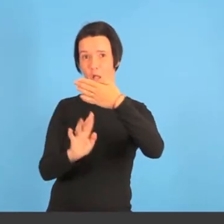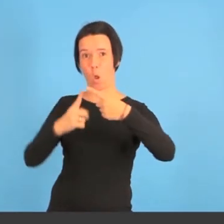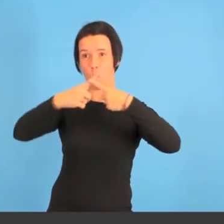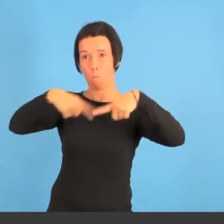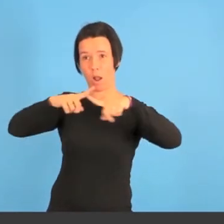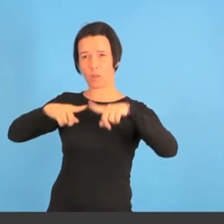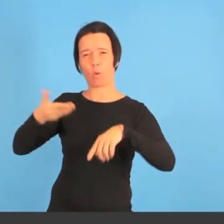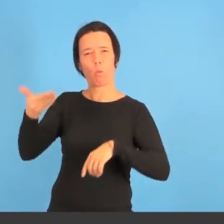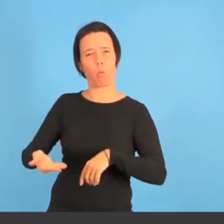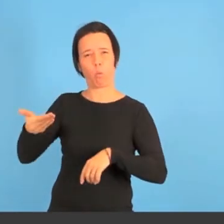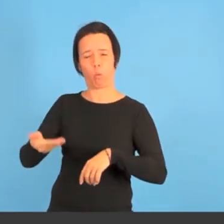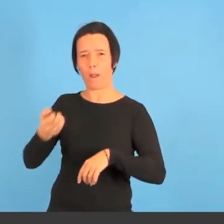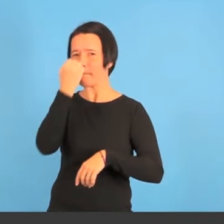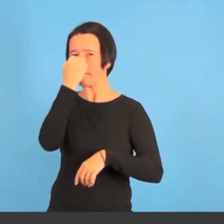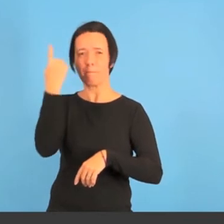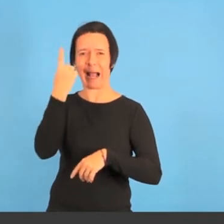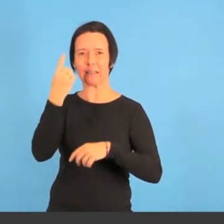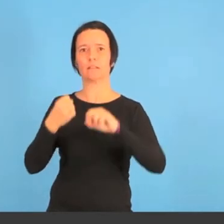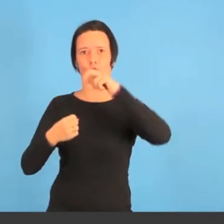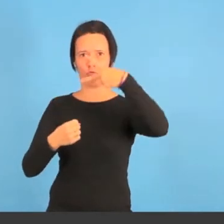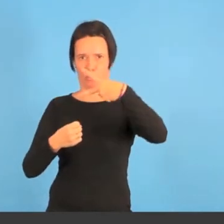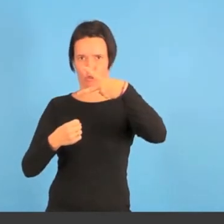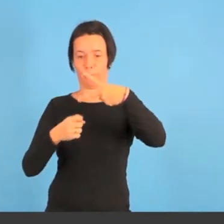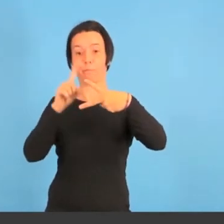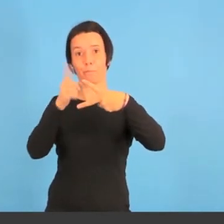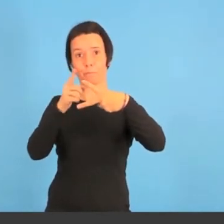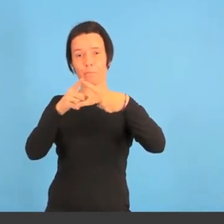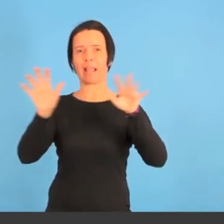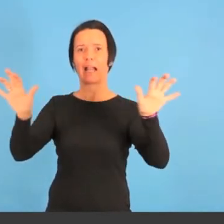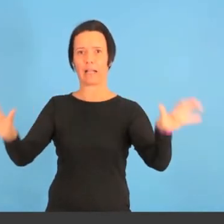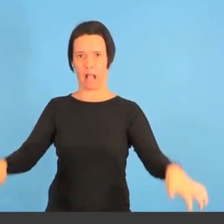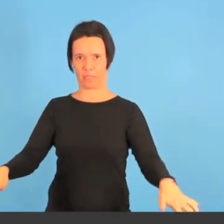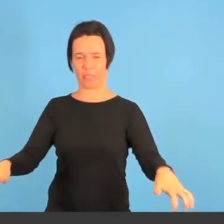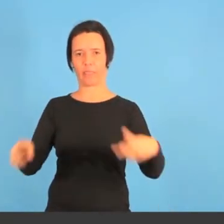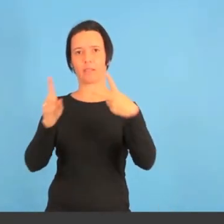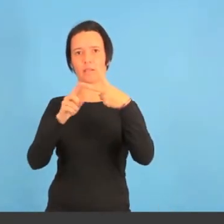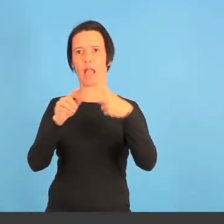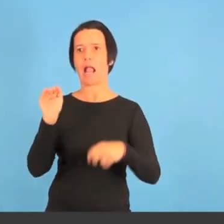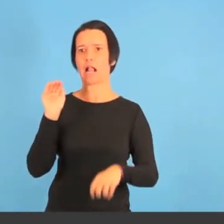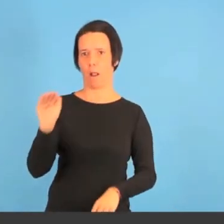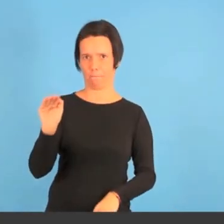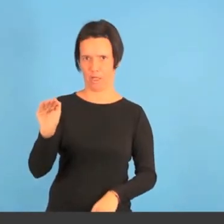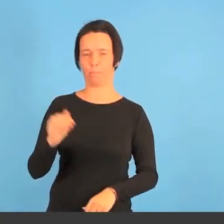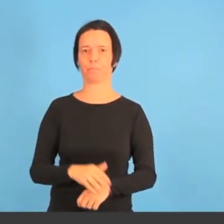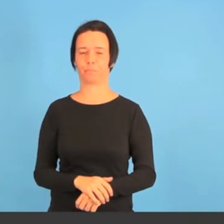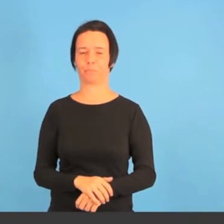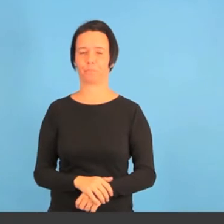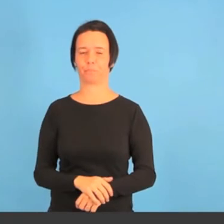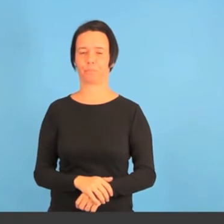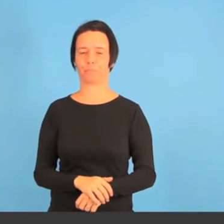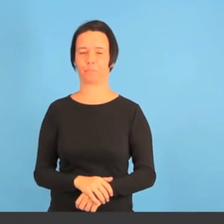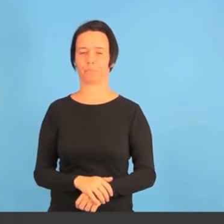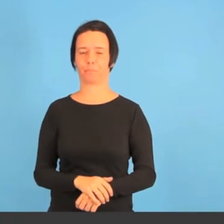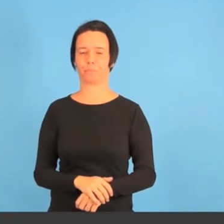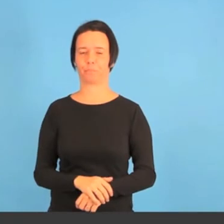Su flota de madera, Barcas del Arache, era considerada como la mayor del Mediterráneo, después de la de